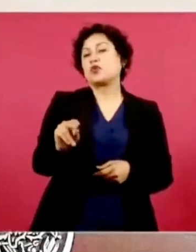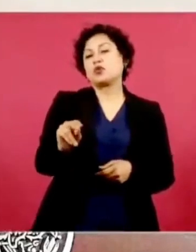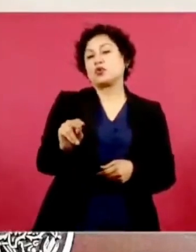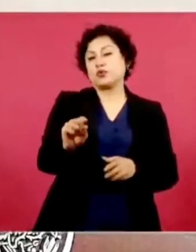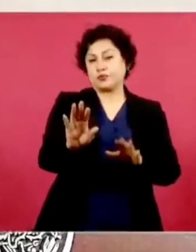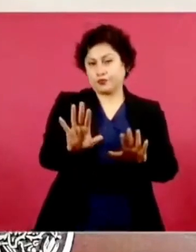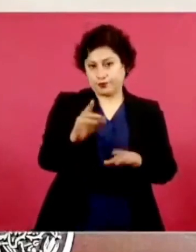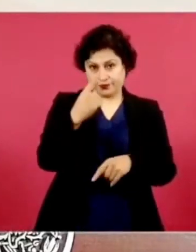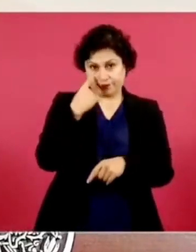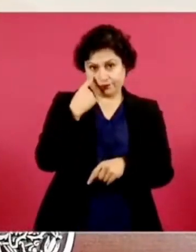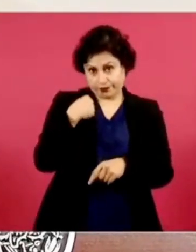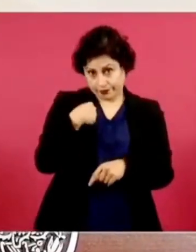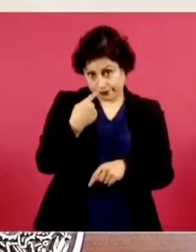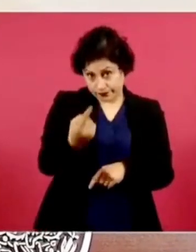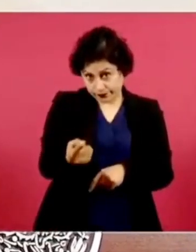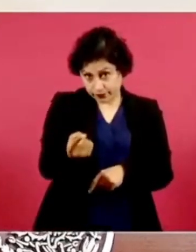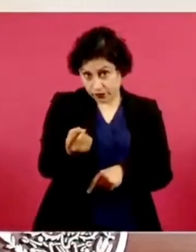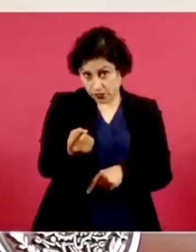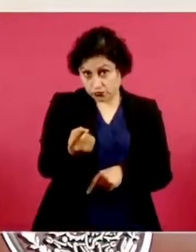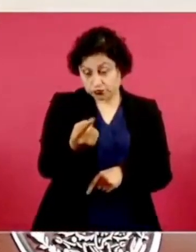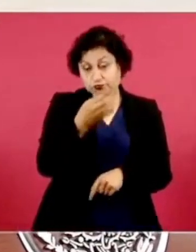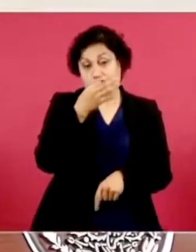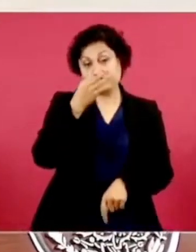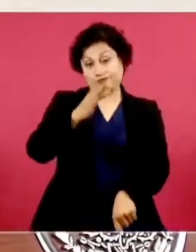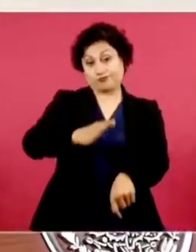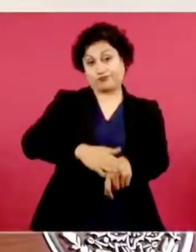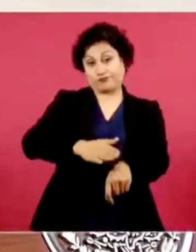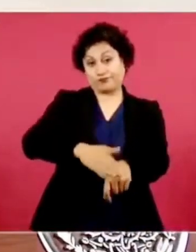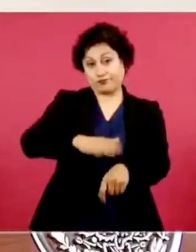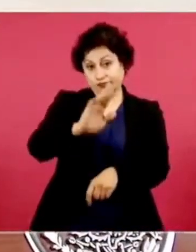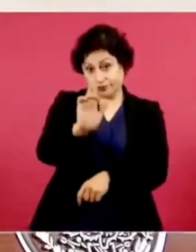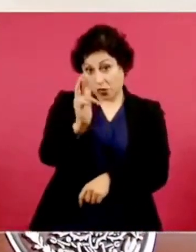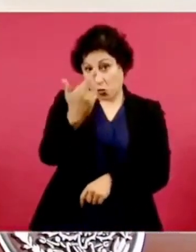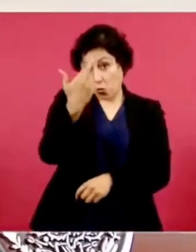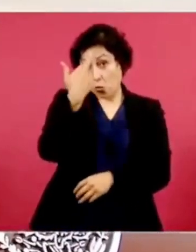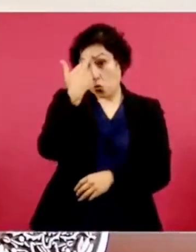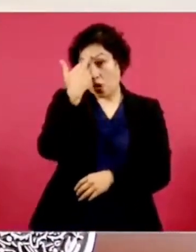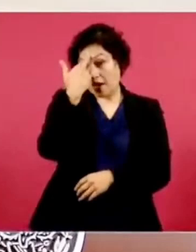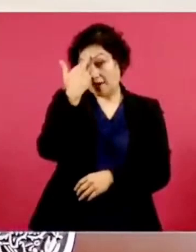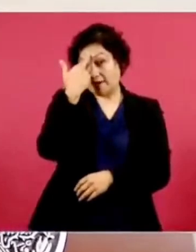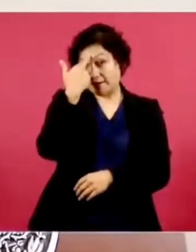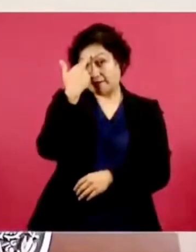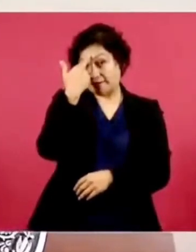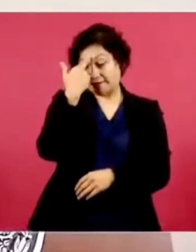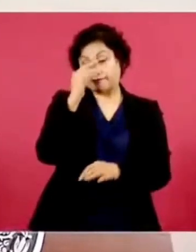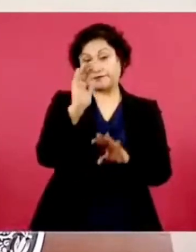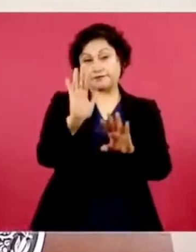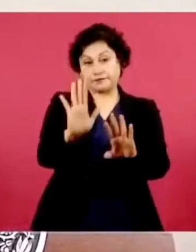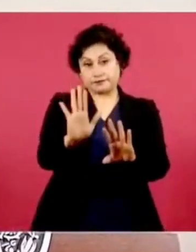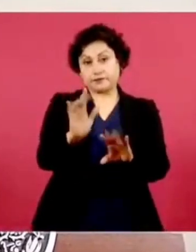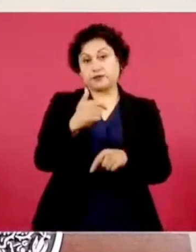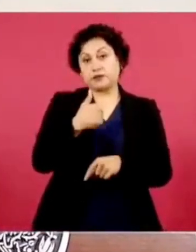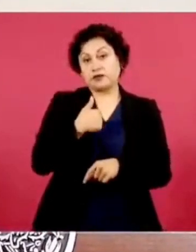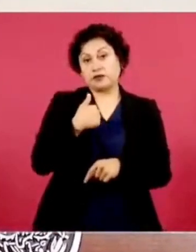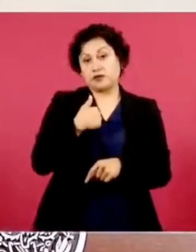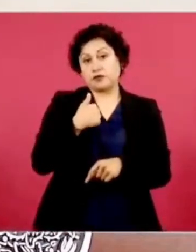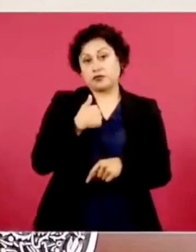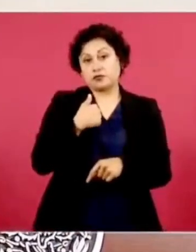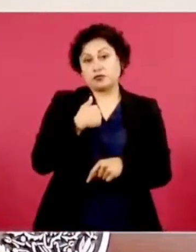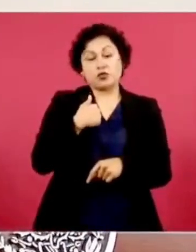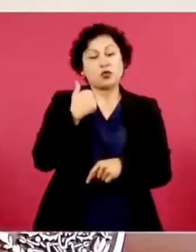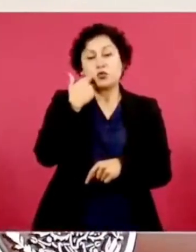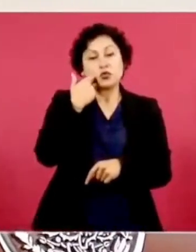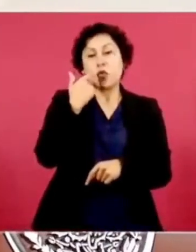le recuerdo a usted una cosa, le voy a recordar una cosa, porque no me quiero meter por respecto a otras autoridades,